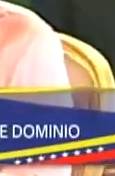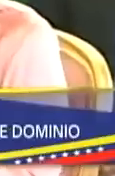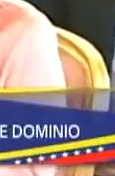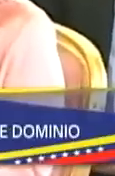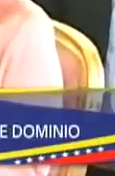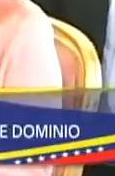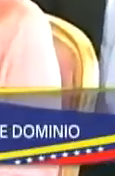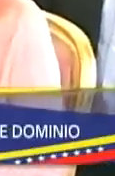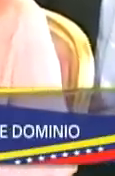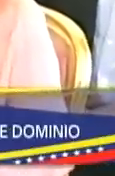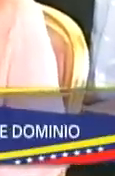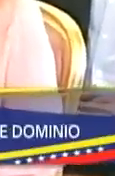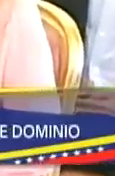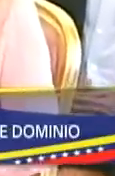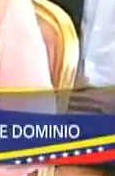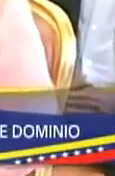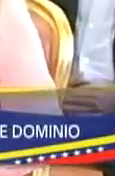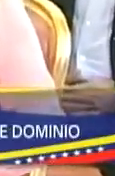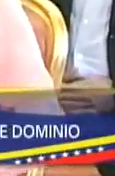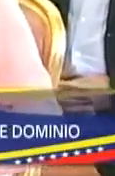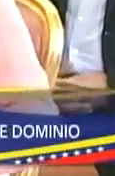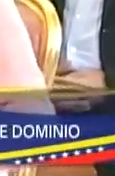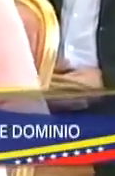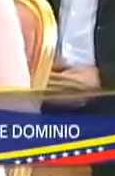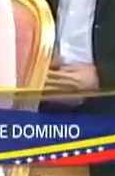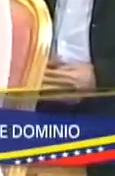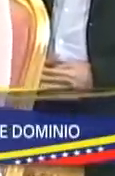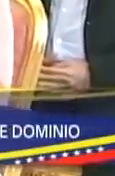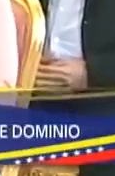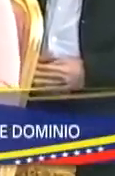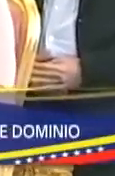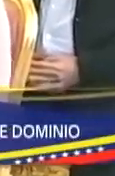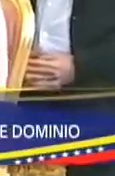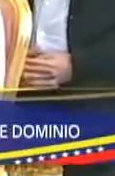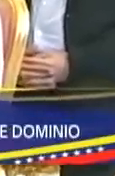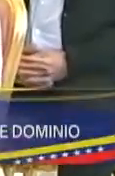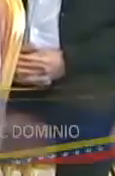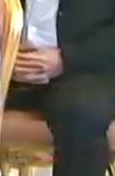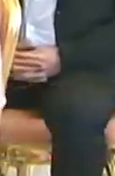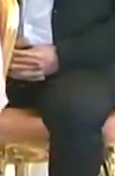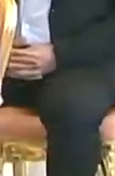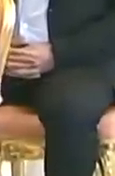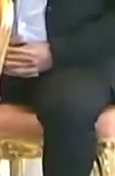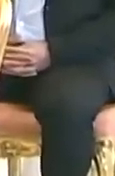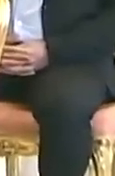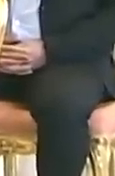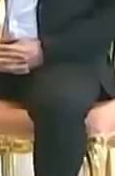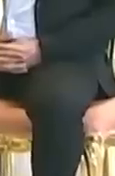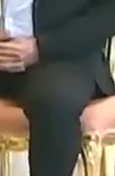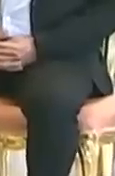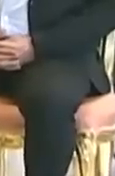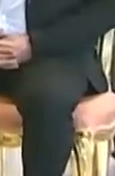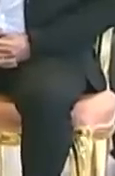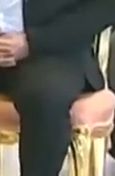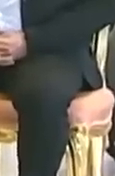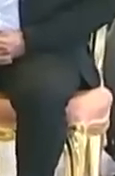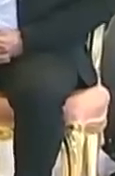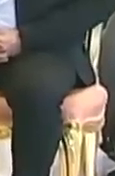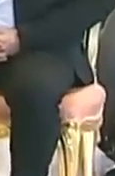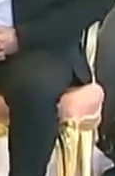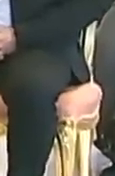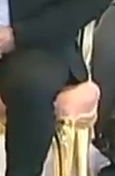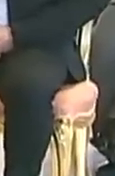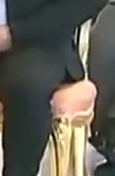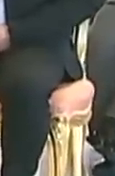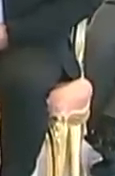carta que declara la constitucionalidad del carácter orgánico de la referida ley al ciudadano Nicolás